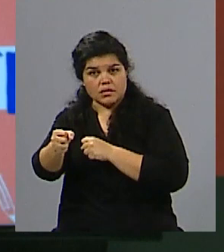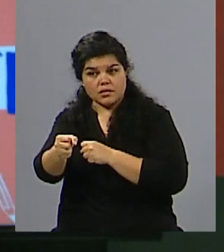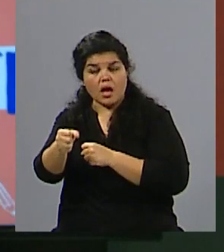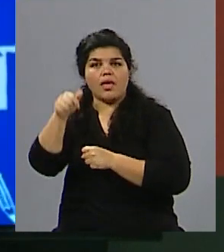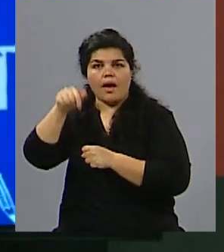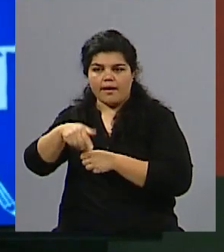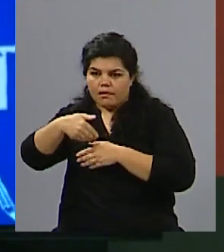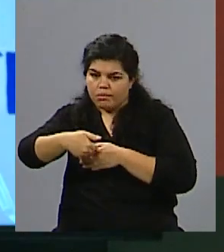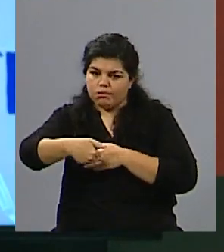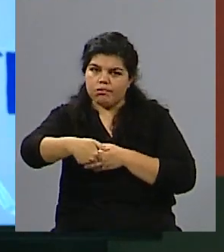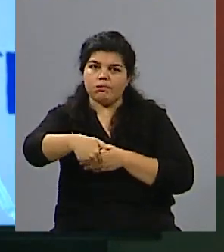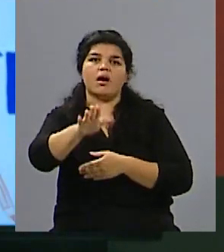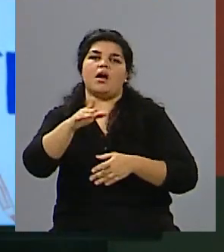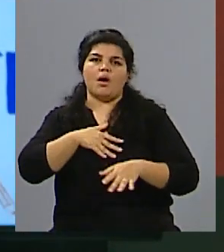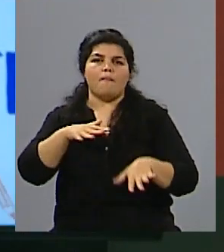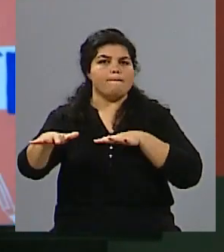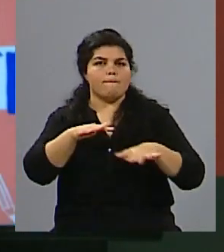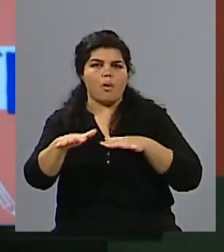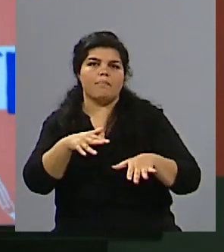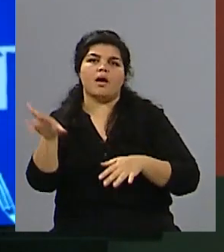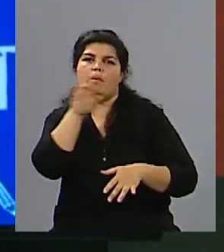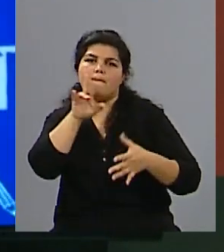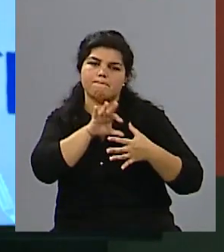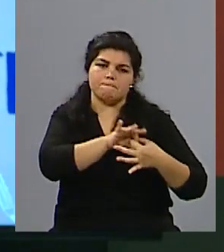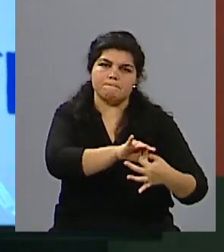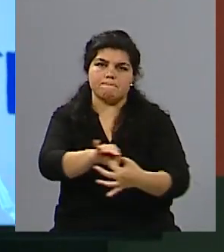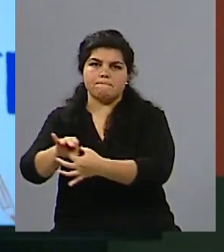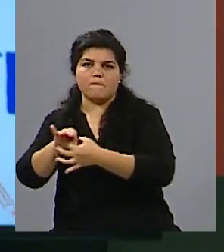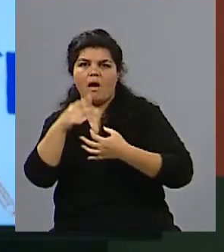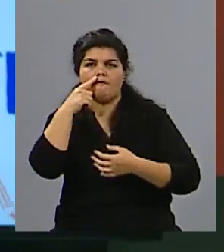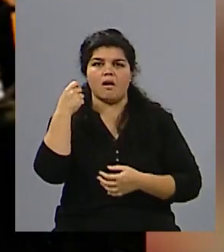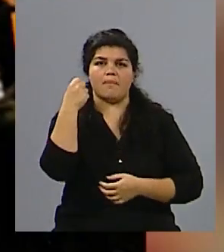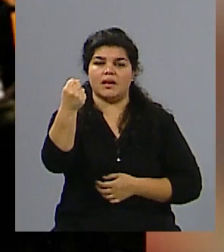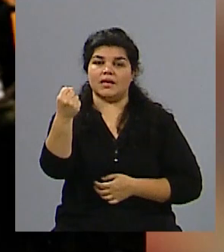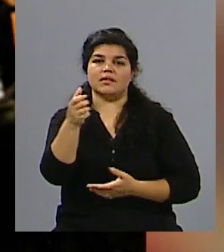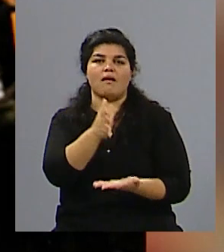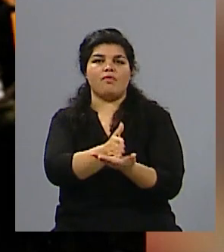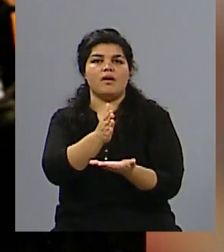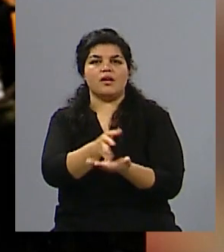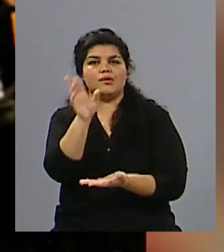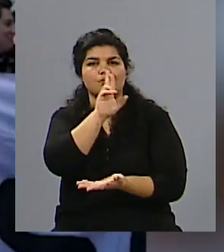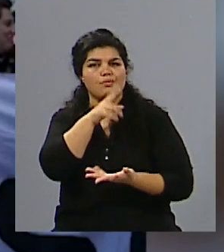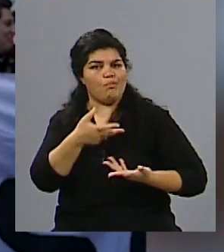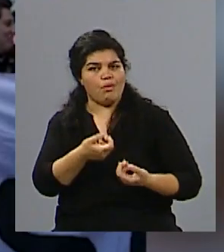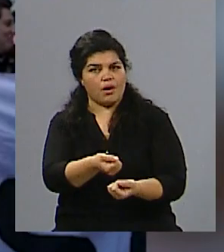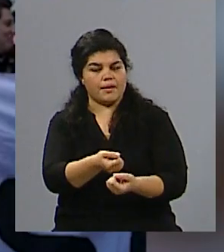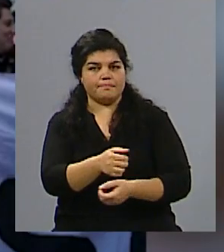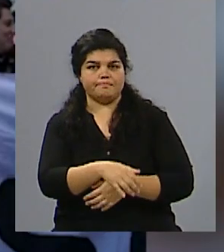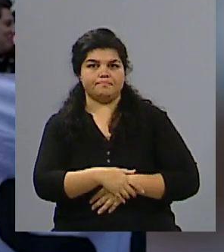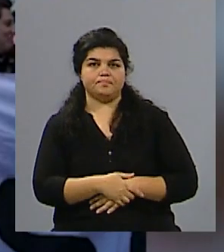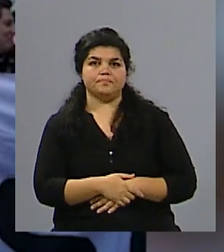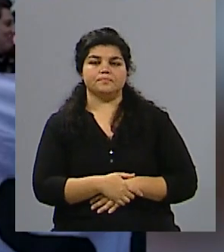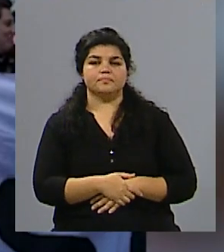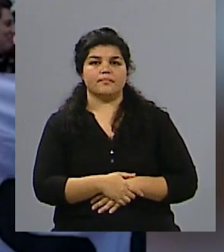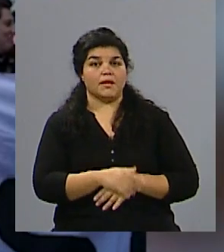la gente salió a la calle y eso generó este movimiento feminista por los derechos de las mujeres, básicamente. Tal cual. Bueno, vamos a